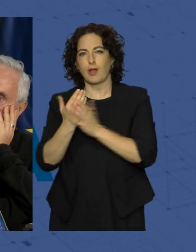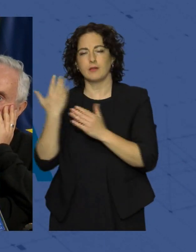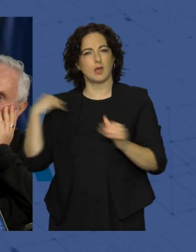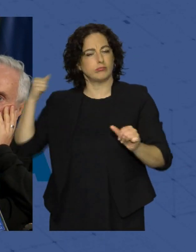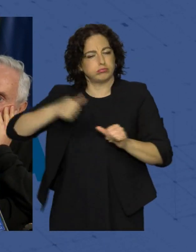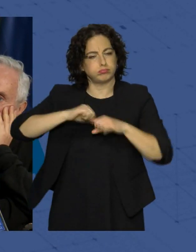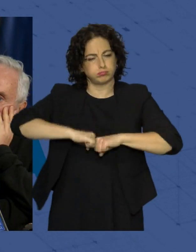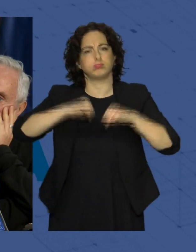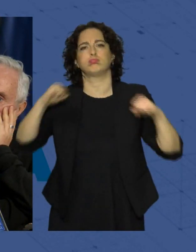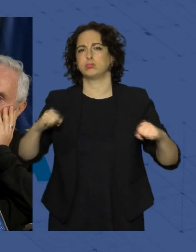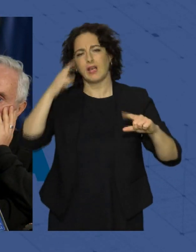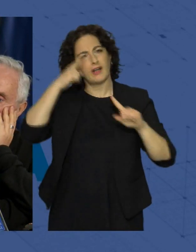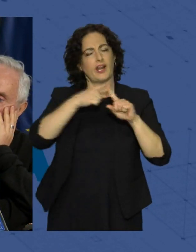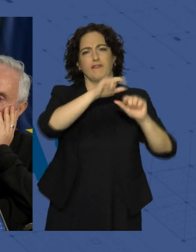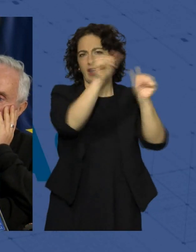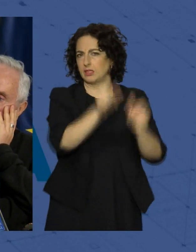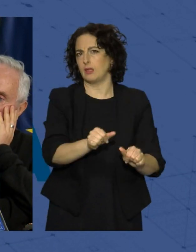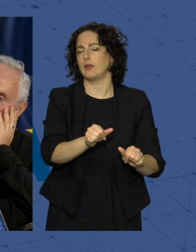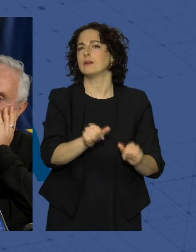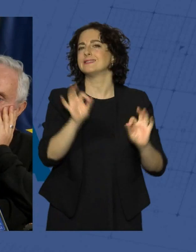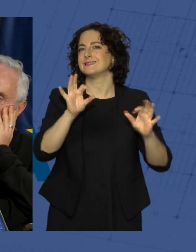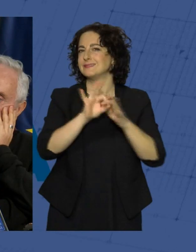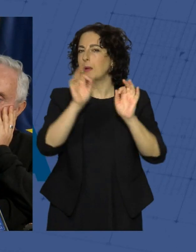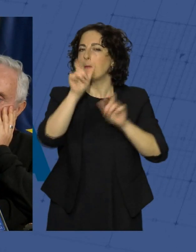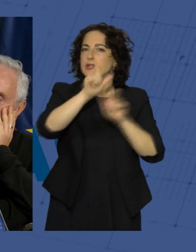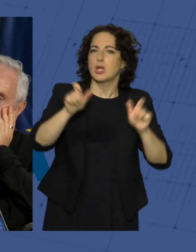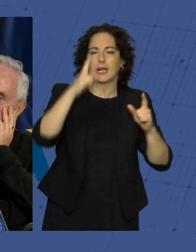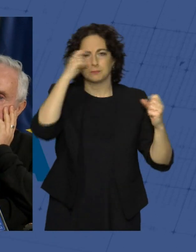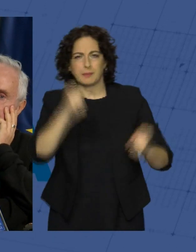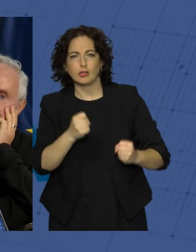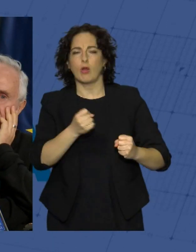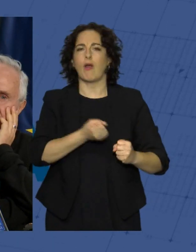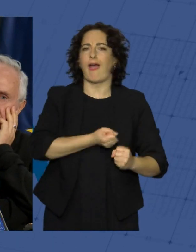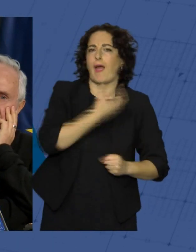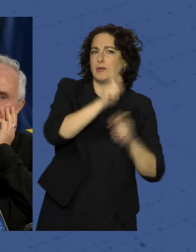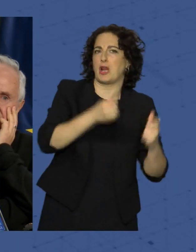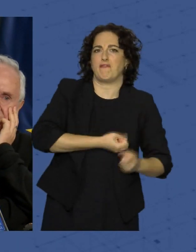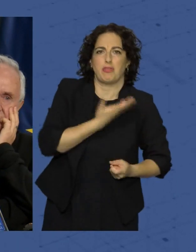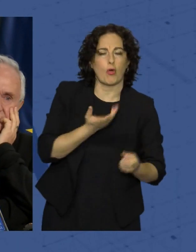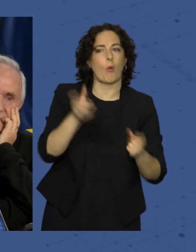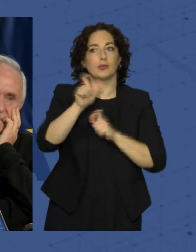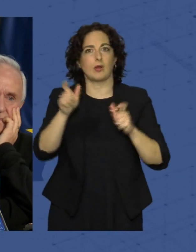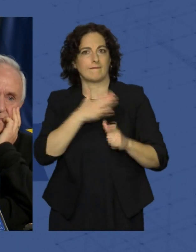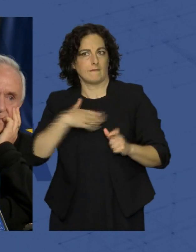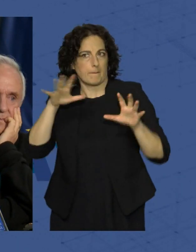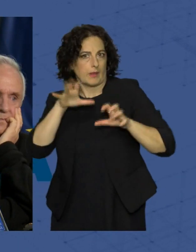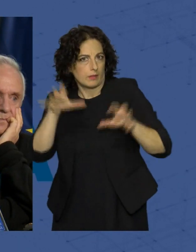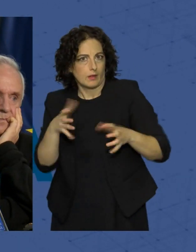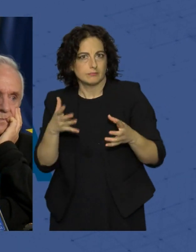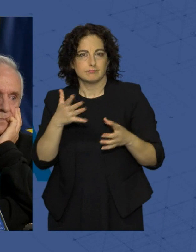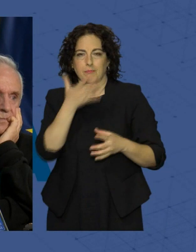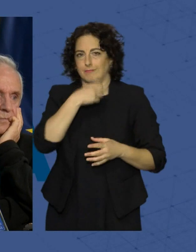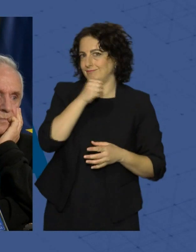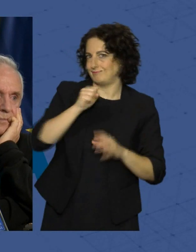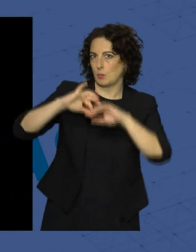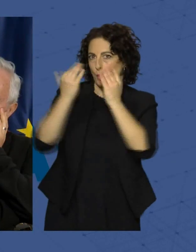ya como un auténtico referente en la materia para expertos aficionados y personas que se quieran iniciar en el apasionante mundo